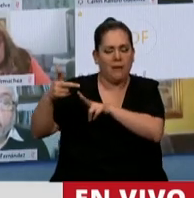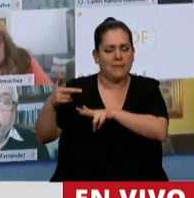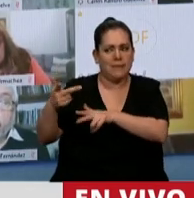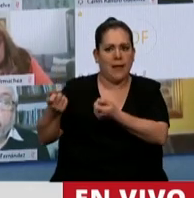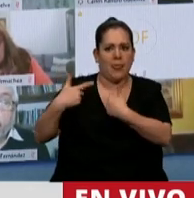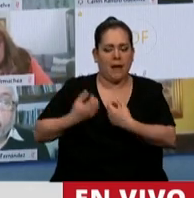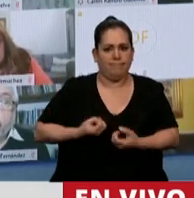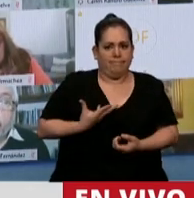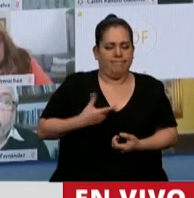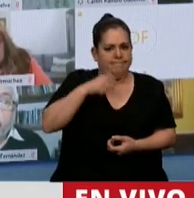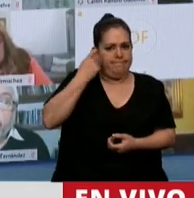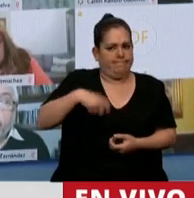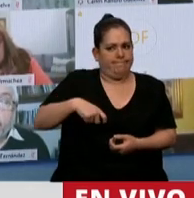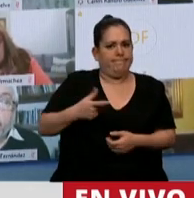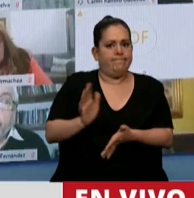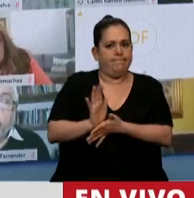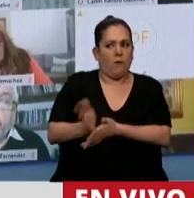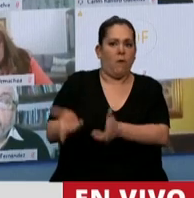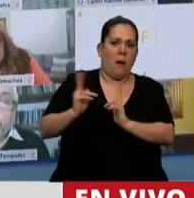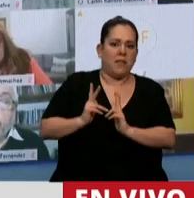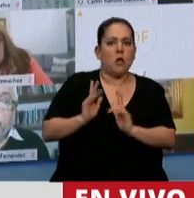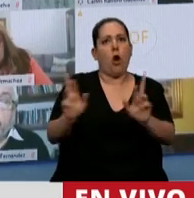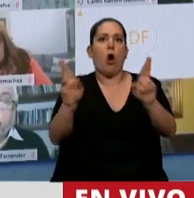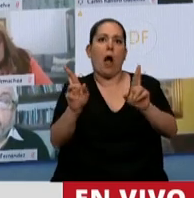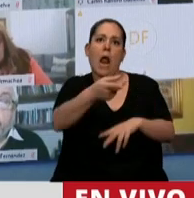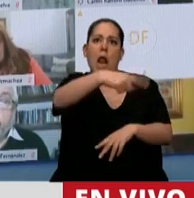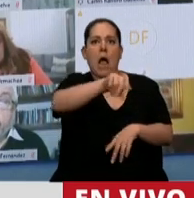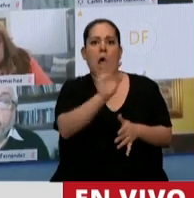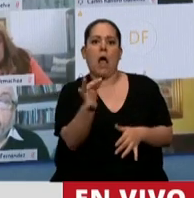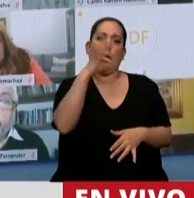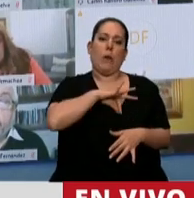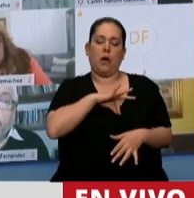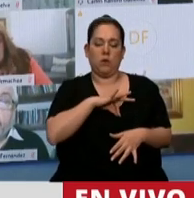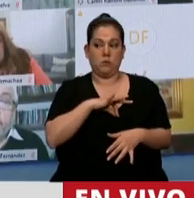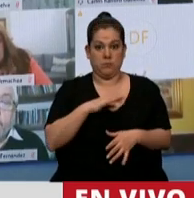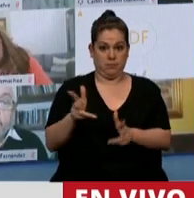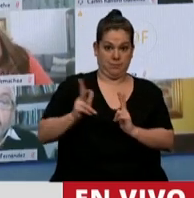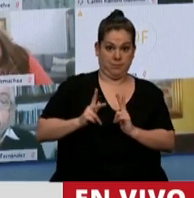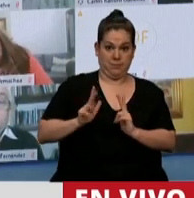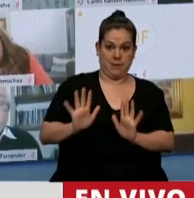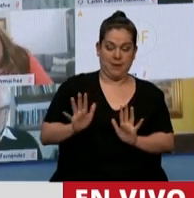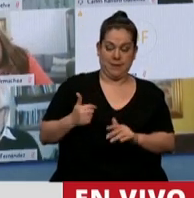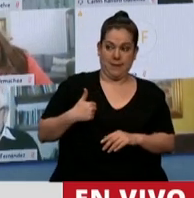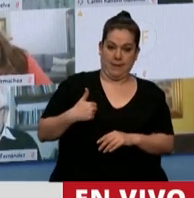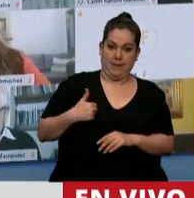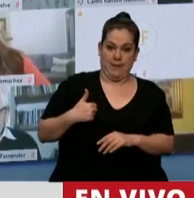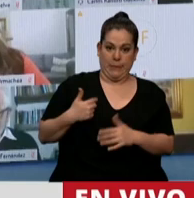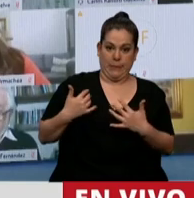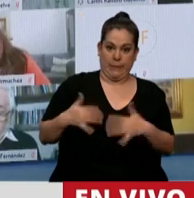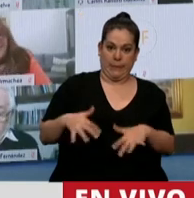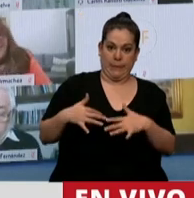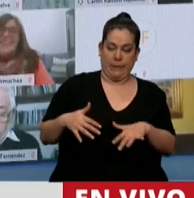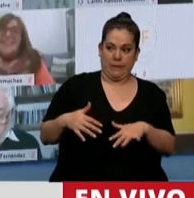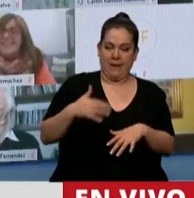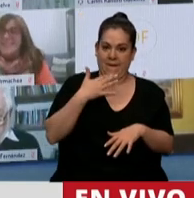que estaban diciendo, deseando que alguno de nosotros se contagiara. La verdad que no sé cómo